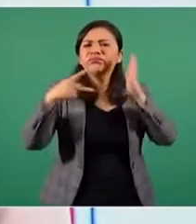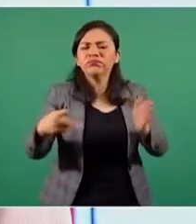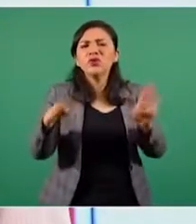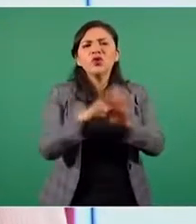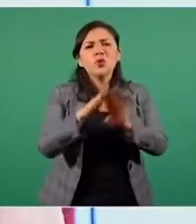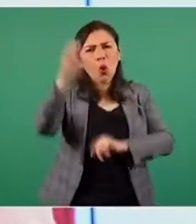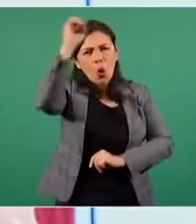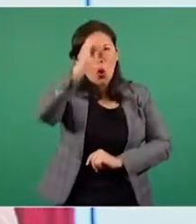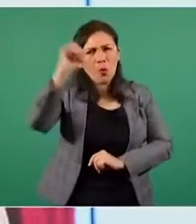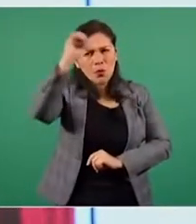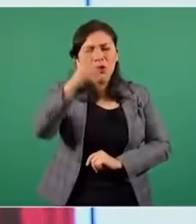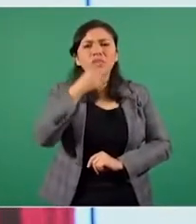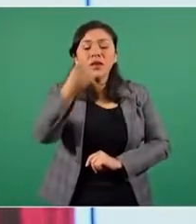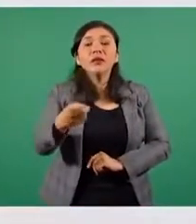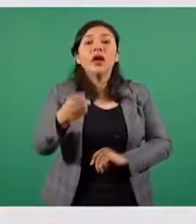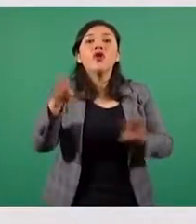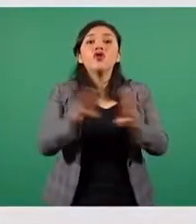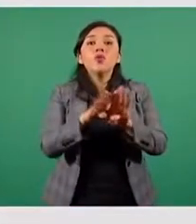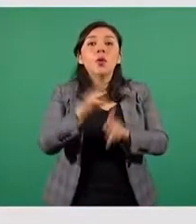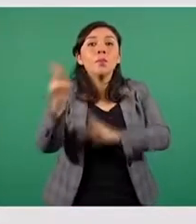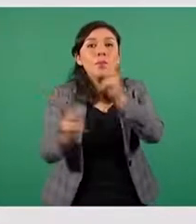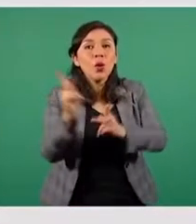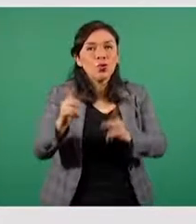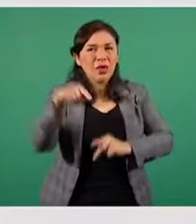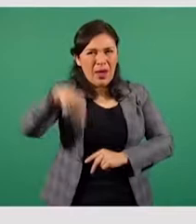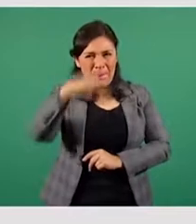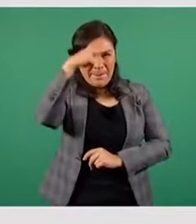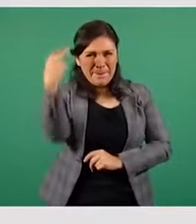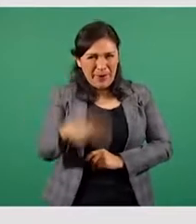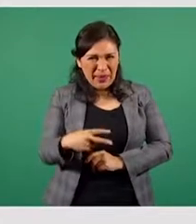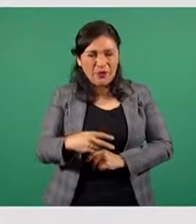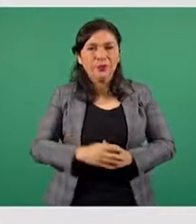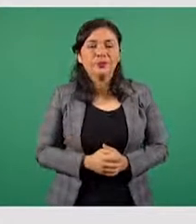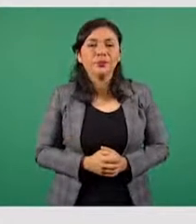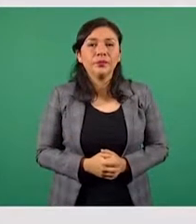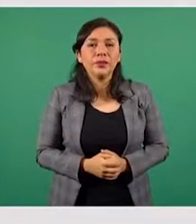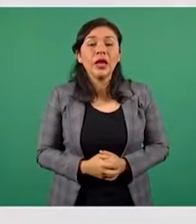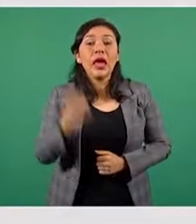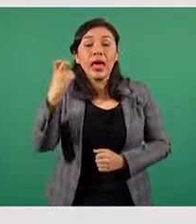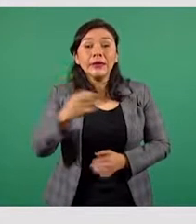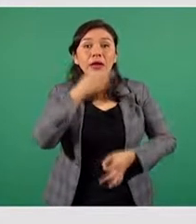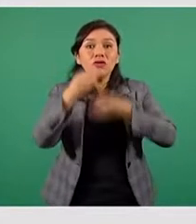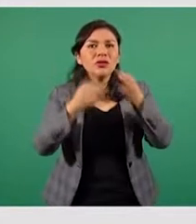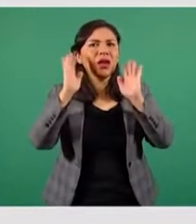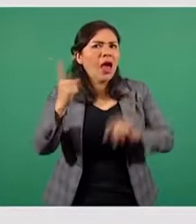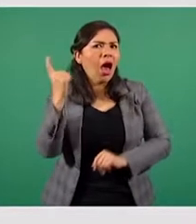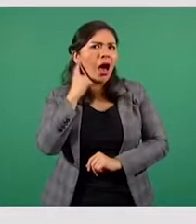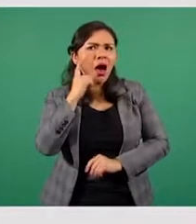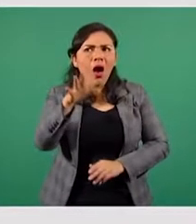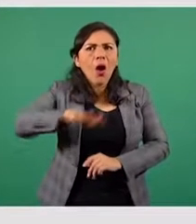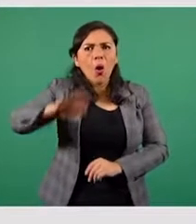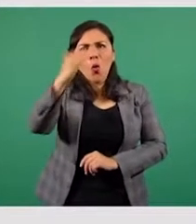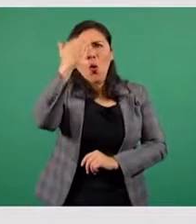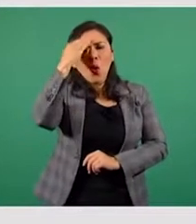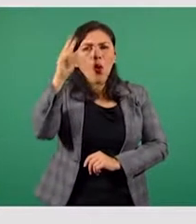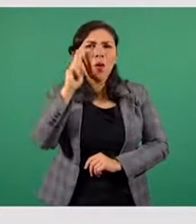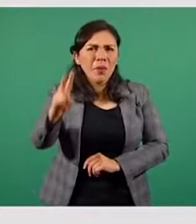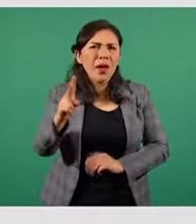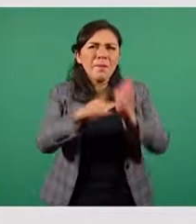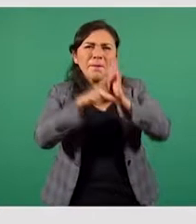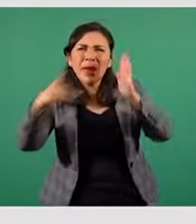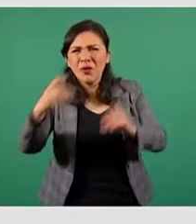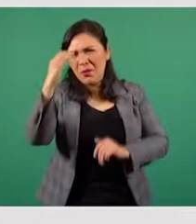de opinión sobre la consulta popular en México, que se volvió una noticia muy difundida por los medios mexicanos.